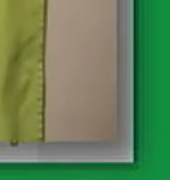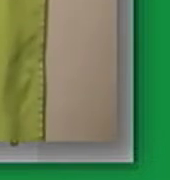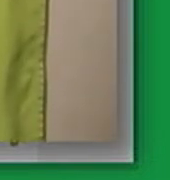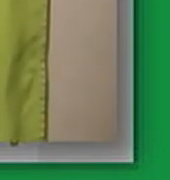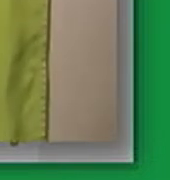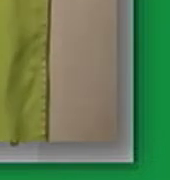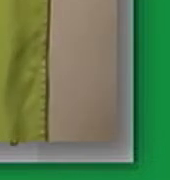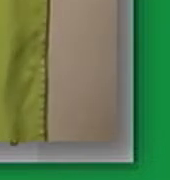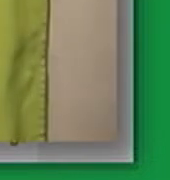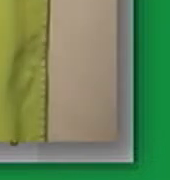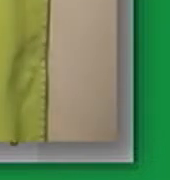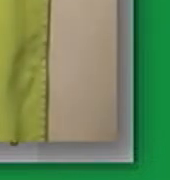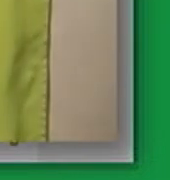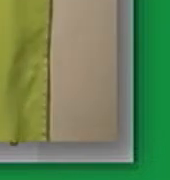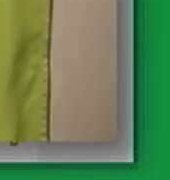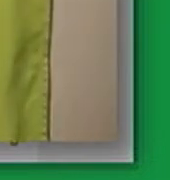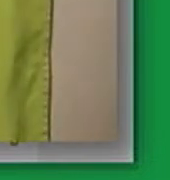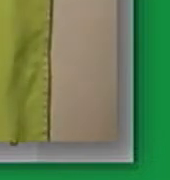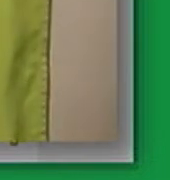bailar